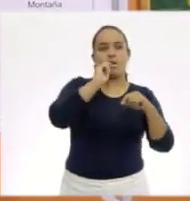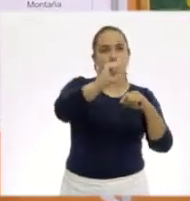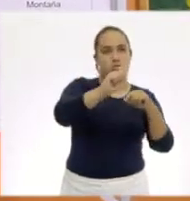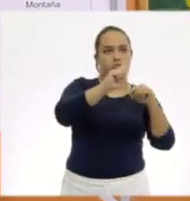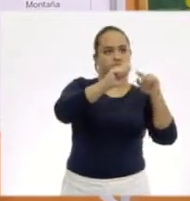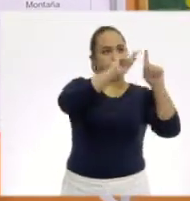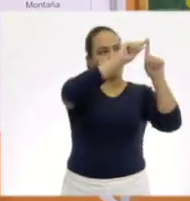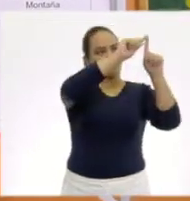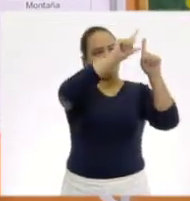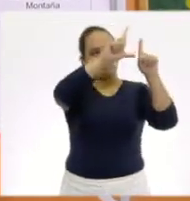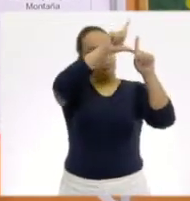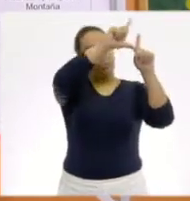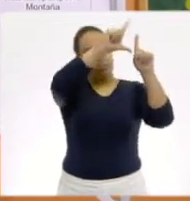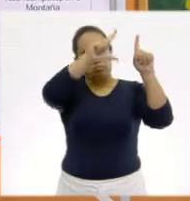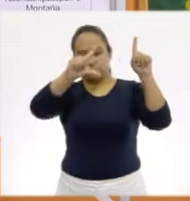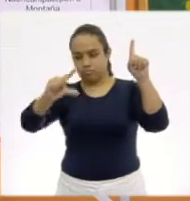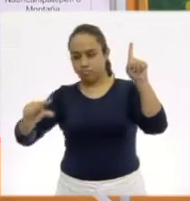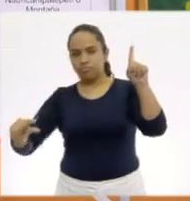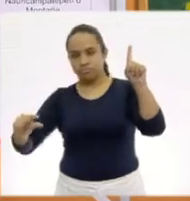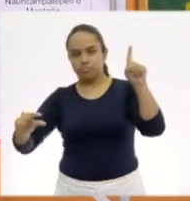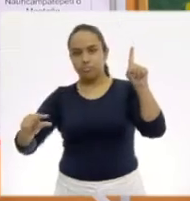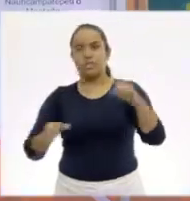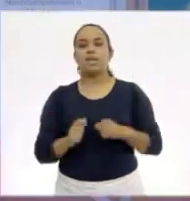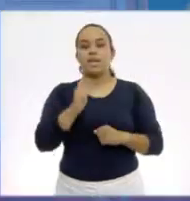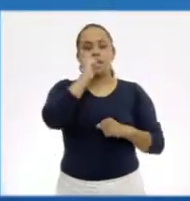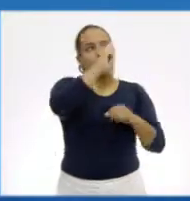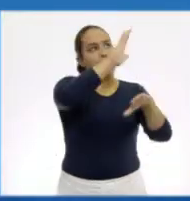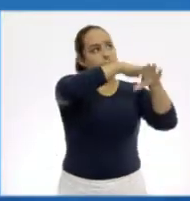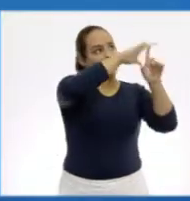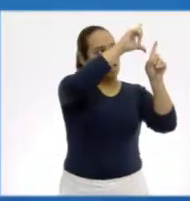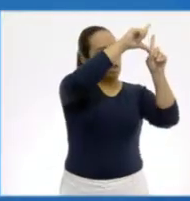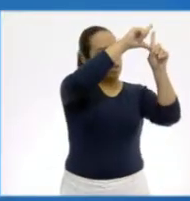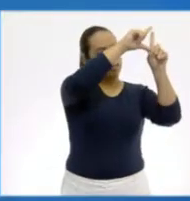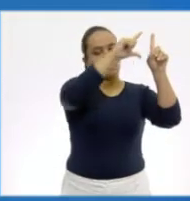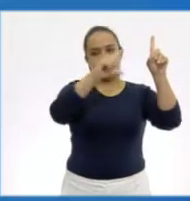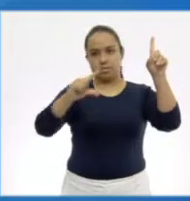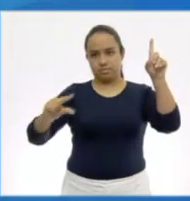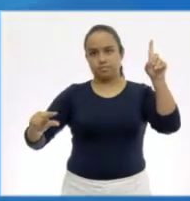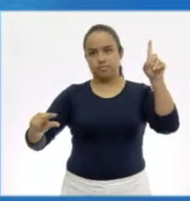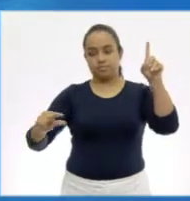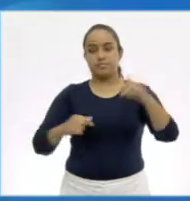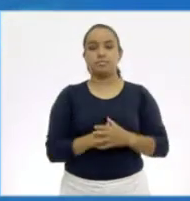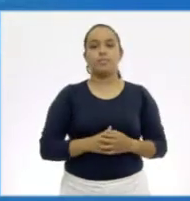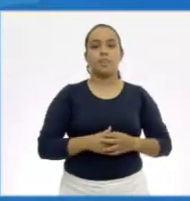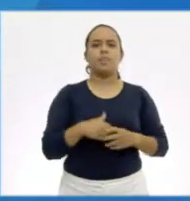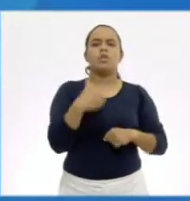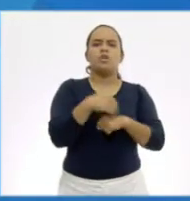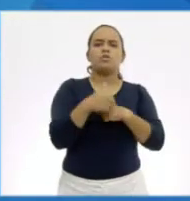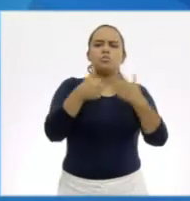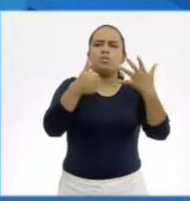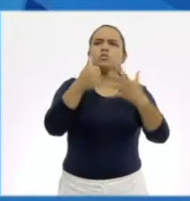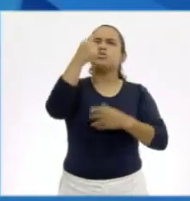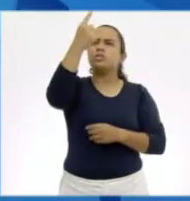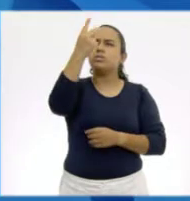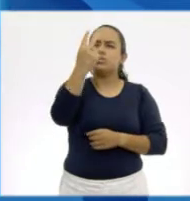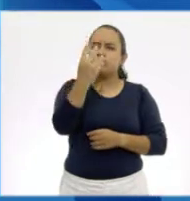descendiendo. Entonces, significa que estamos empezando del más alto. Entonces, ¿cuál sería sexta sería